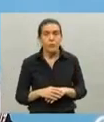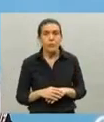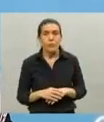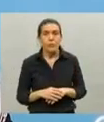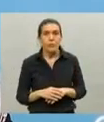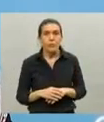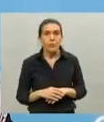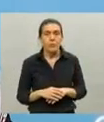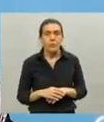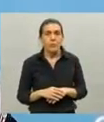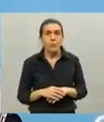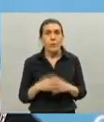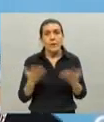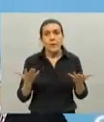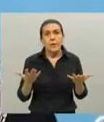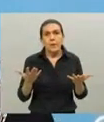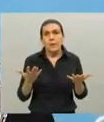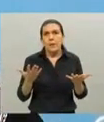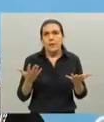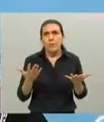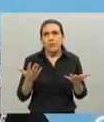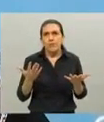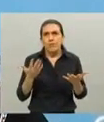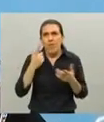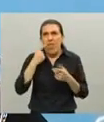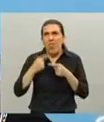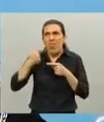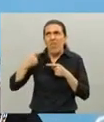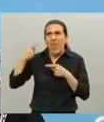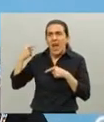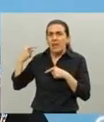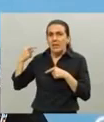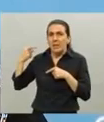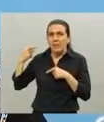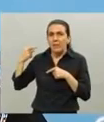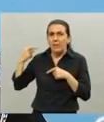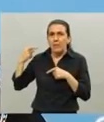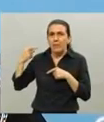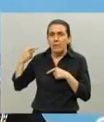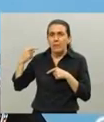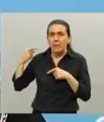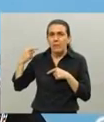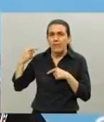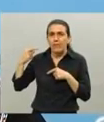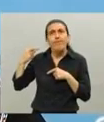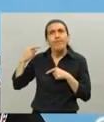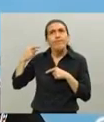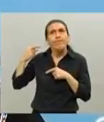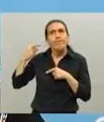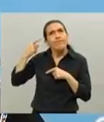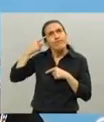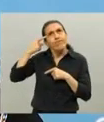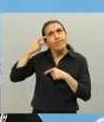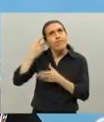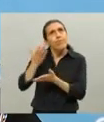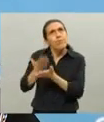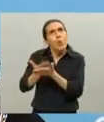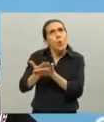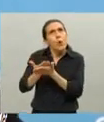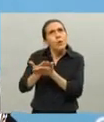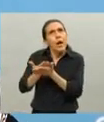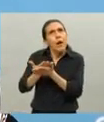Nosotros, desde ya hace varios días, propusimos un sistema